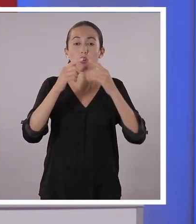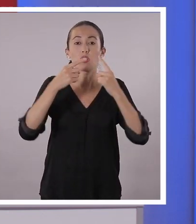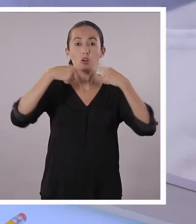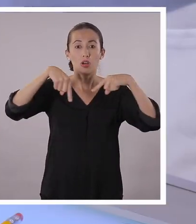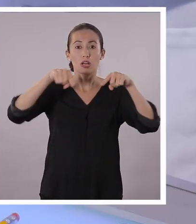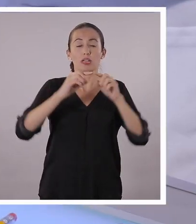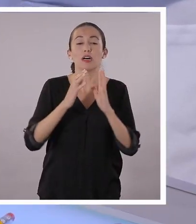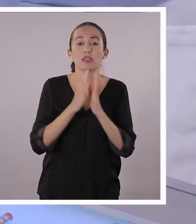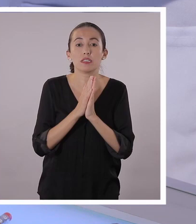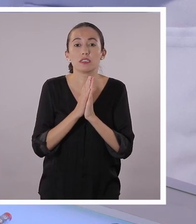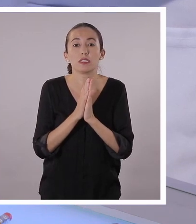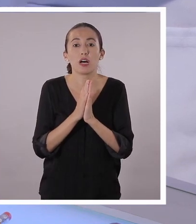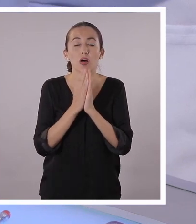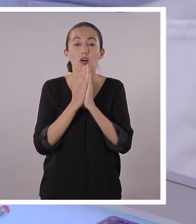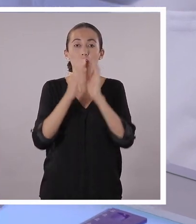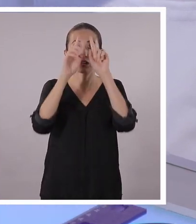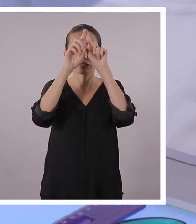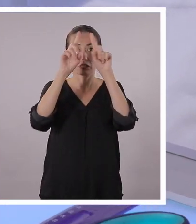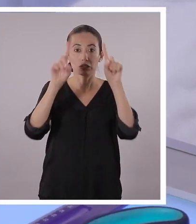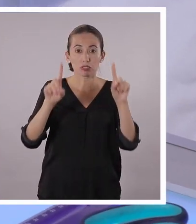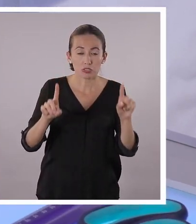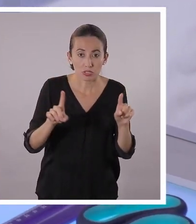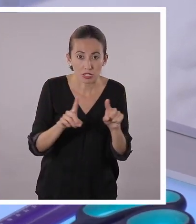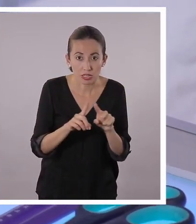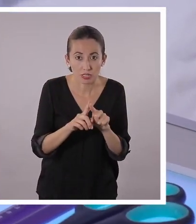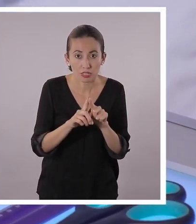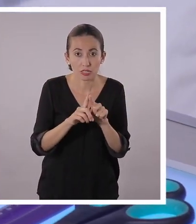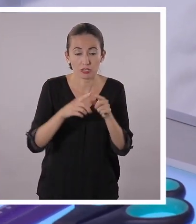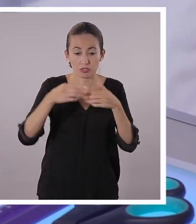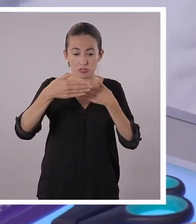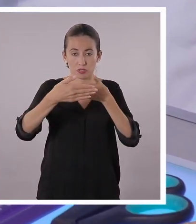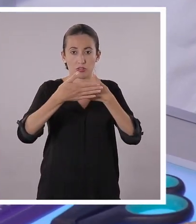nuestra base será un palito delgado. De esta manera.